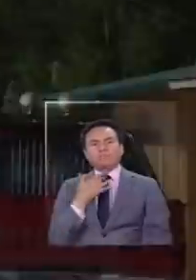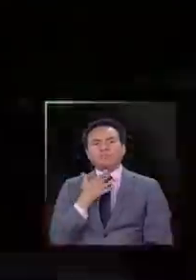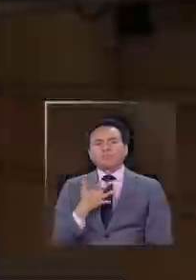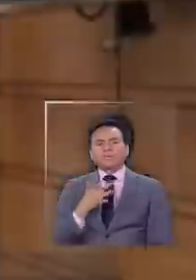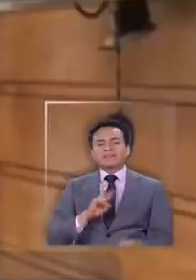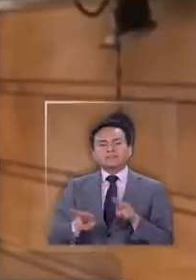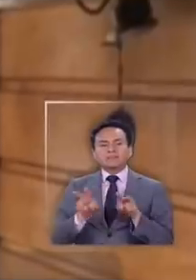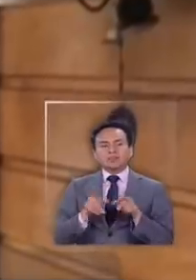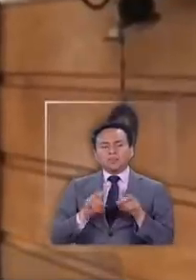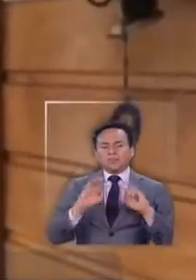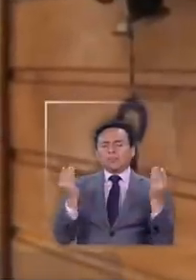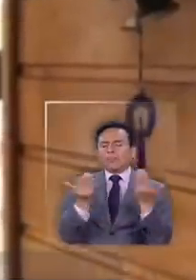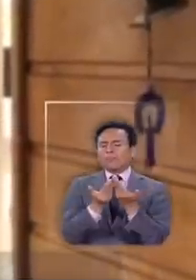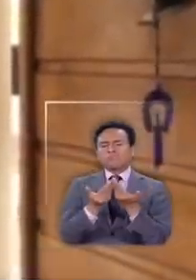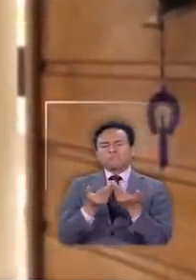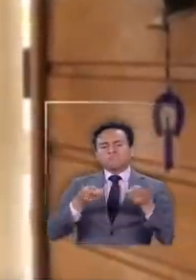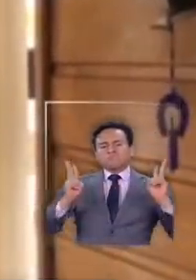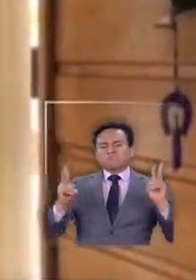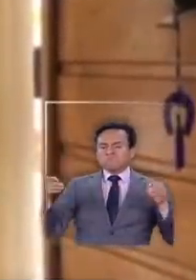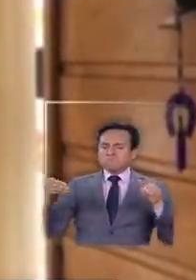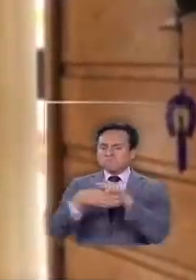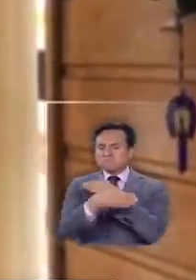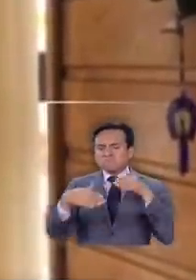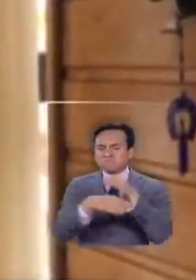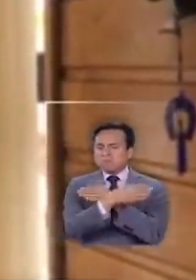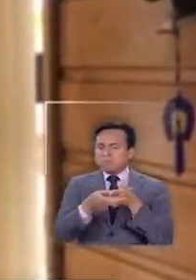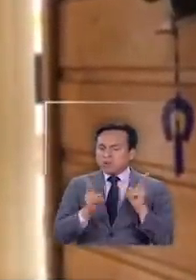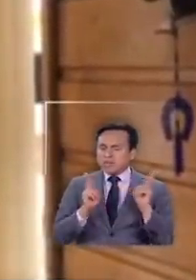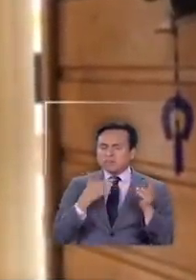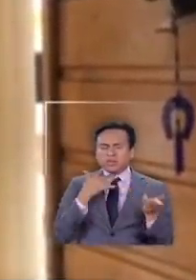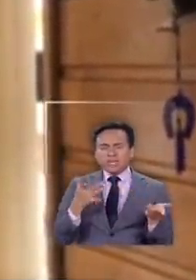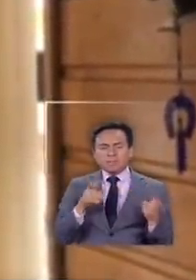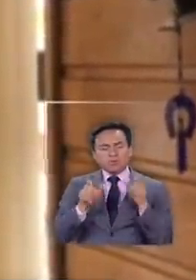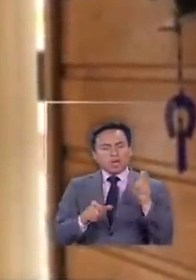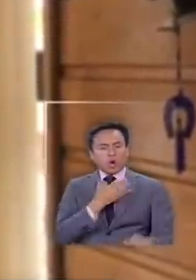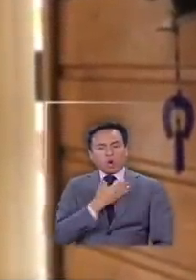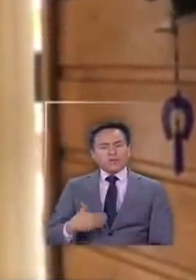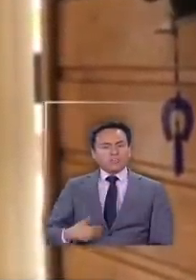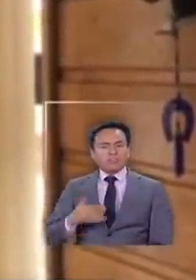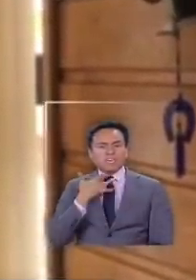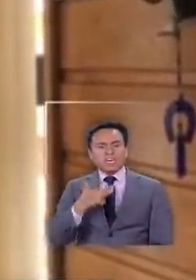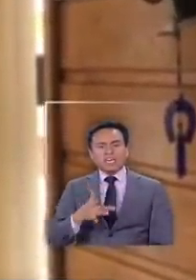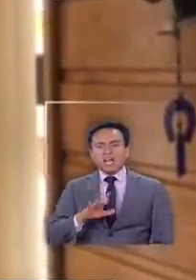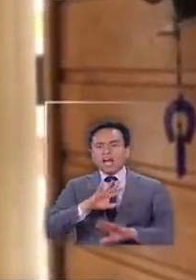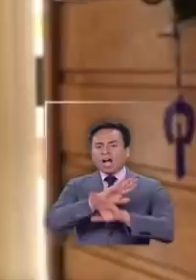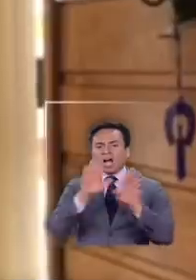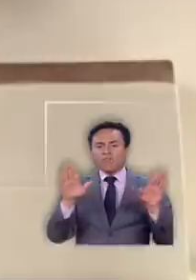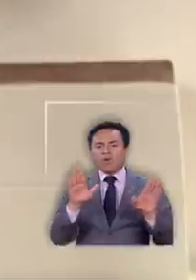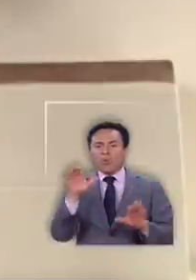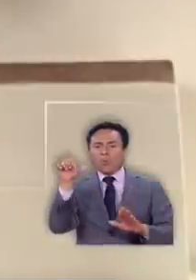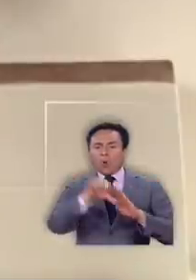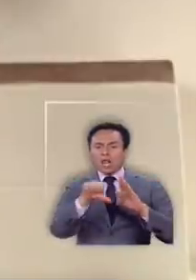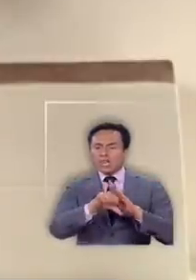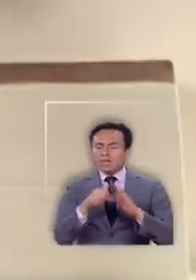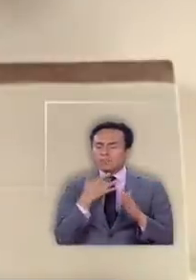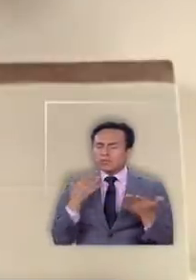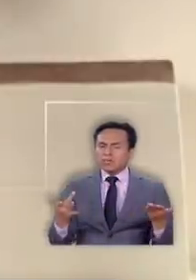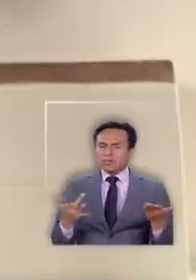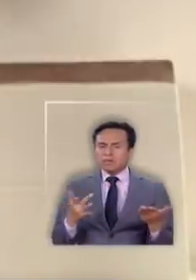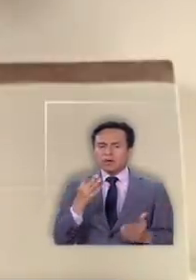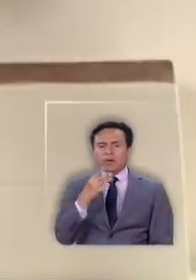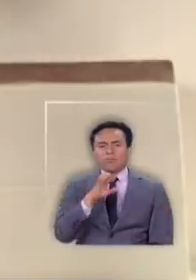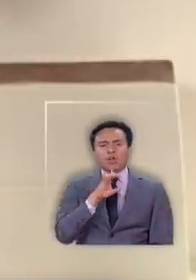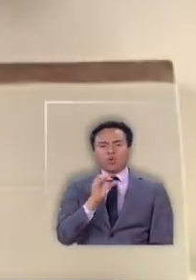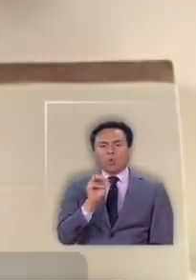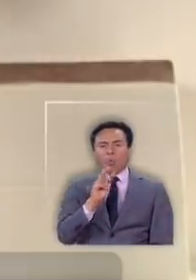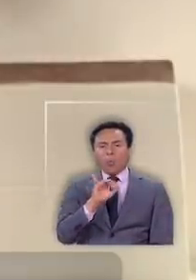se levantó cuál es la determinación que el gobierno ha tenido en consideración para levantar esta cuarentena en Puerto Williams Desde el día martes